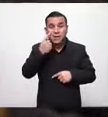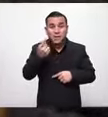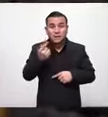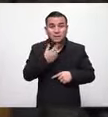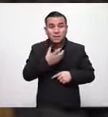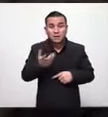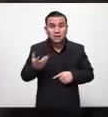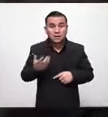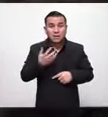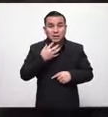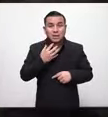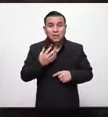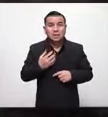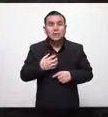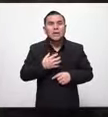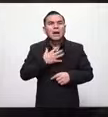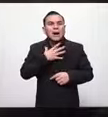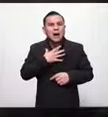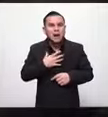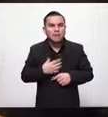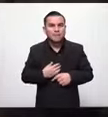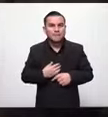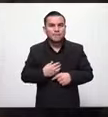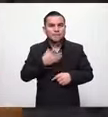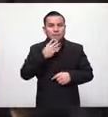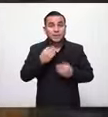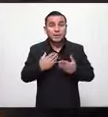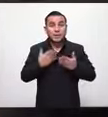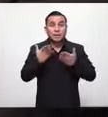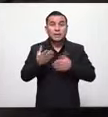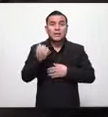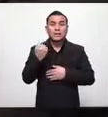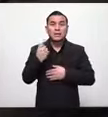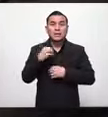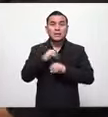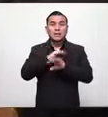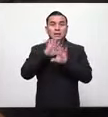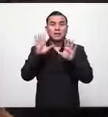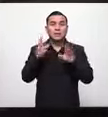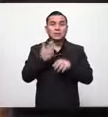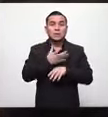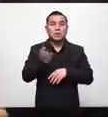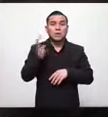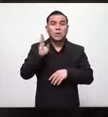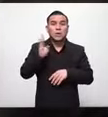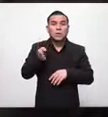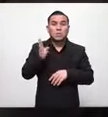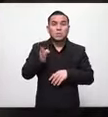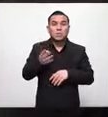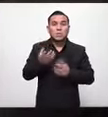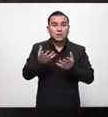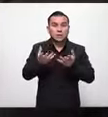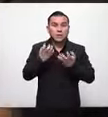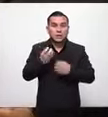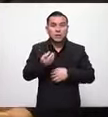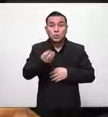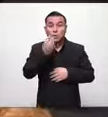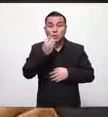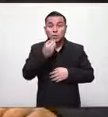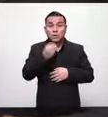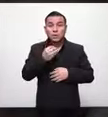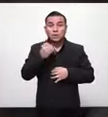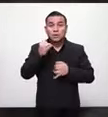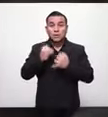de los que tienen hambre ayudemos les entendamos el transportista quiere vivir con esto